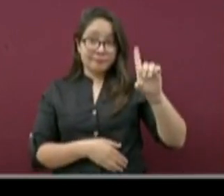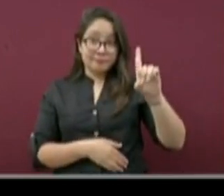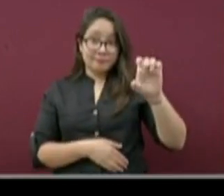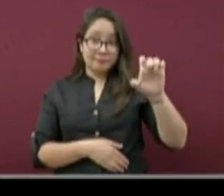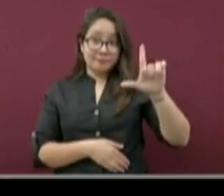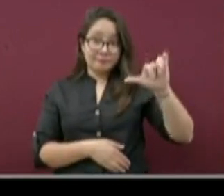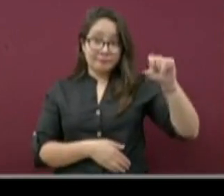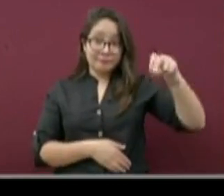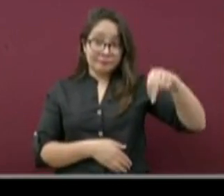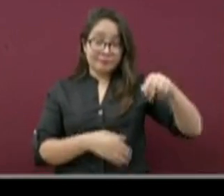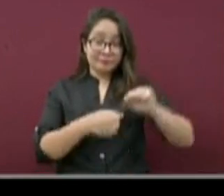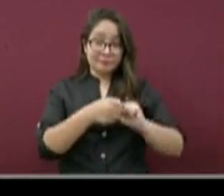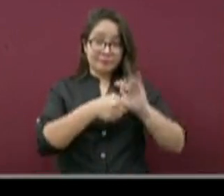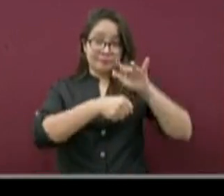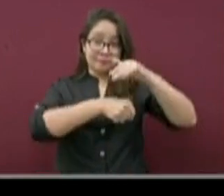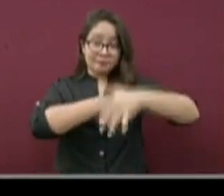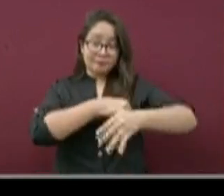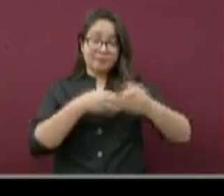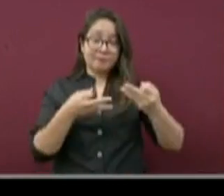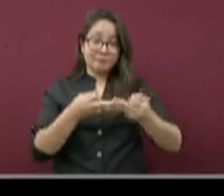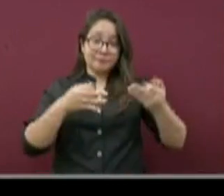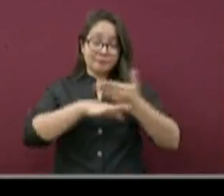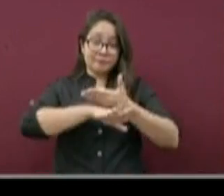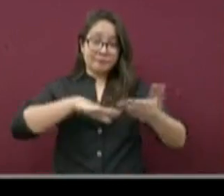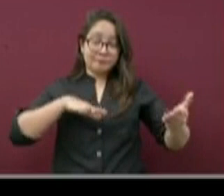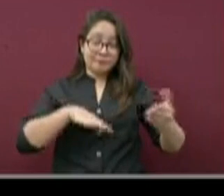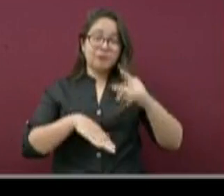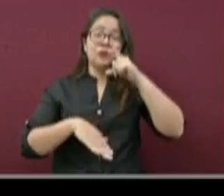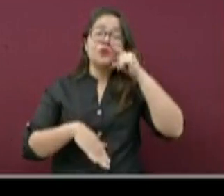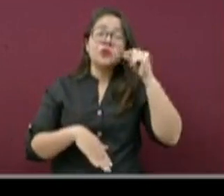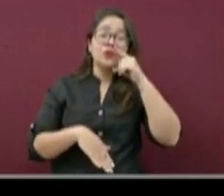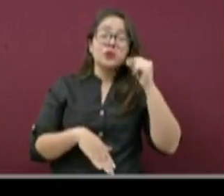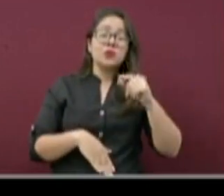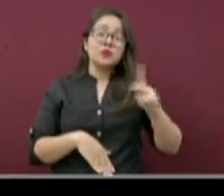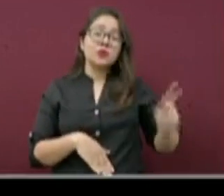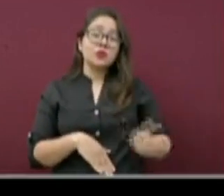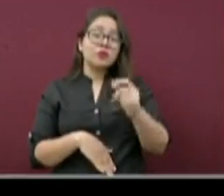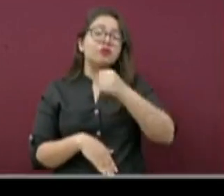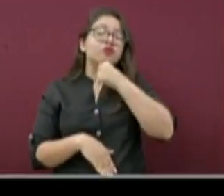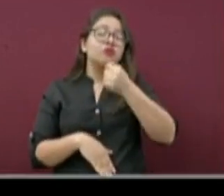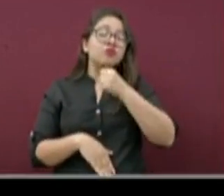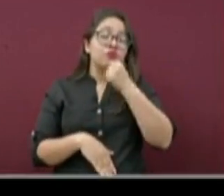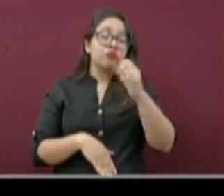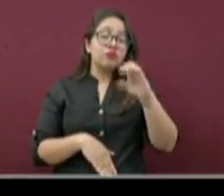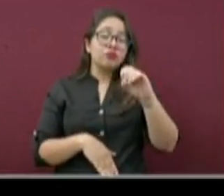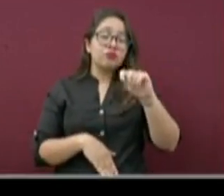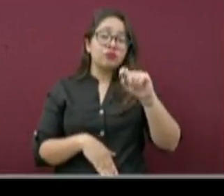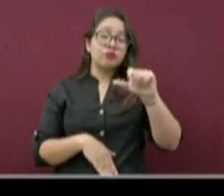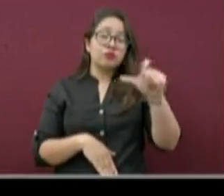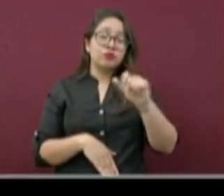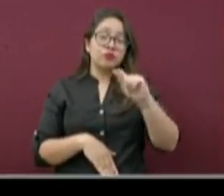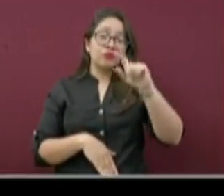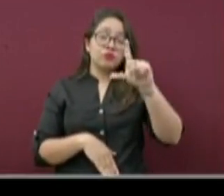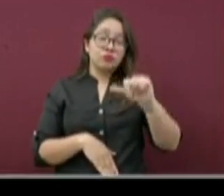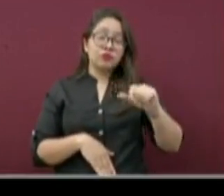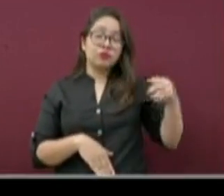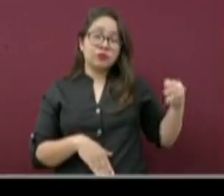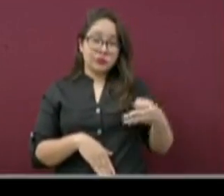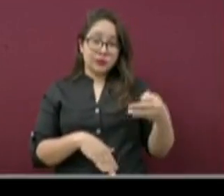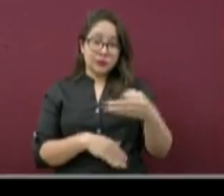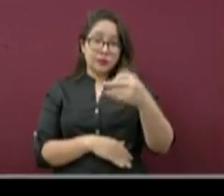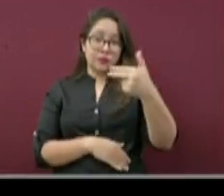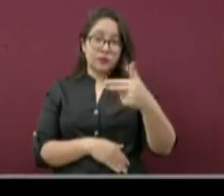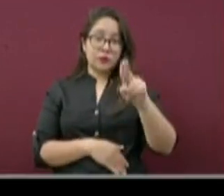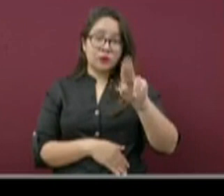Tierra Blanca, Emiliano Zapata, Pueblo Viejo, Cotáxtla, Fortín y Huatusco tienen